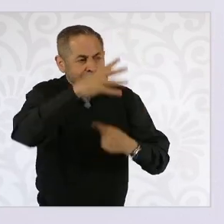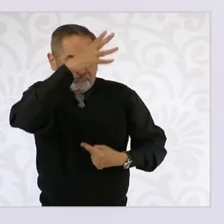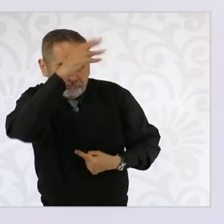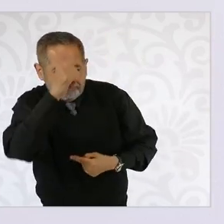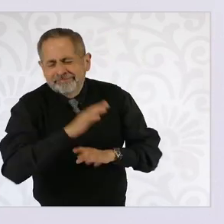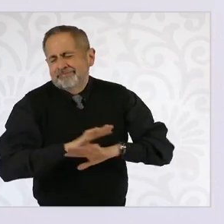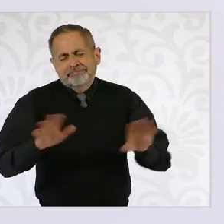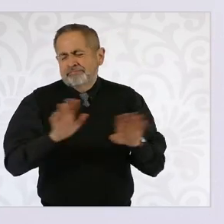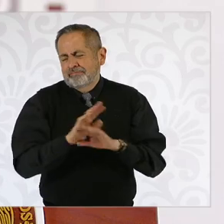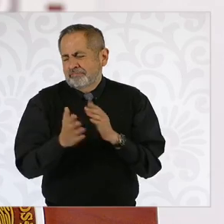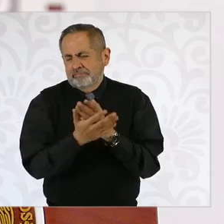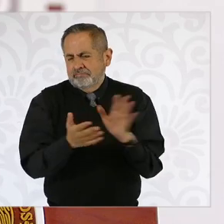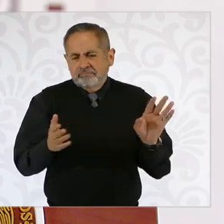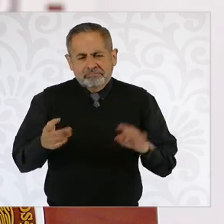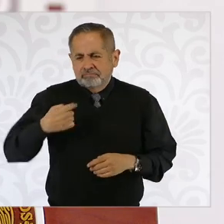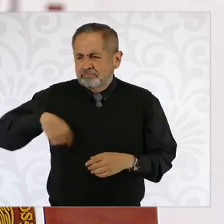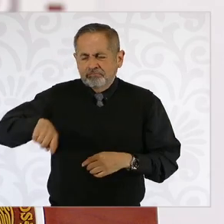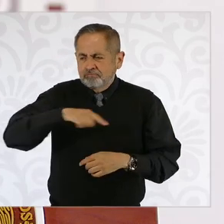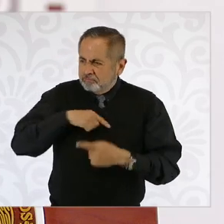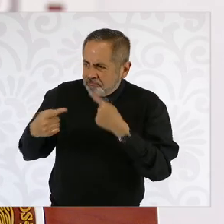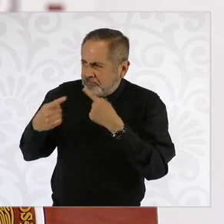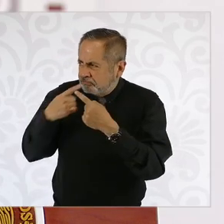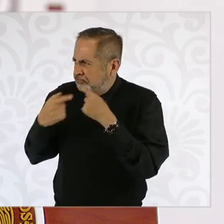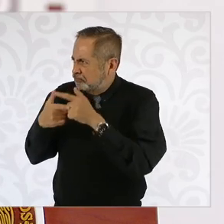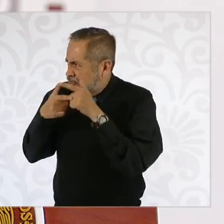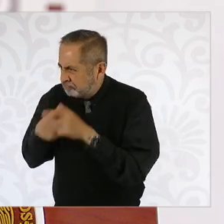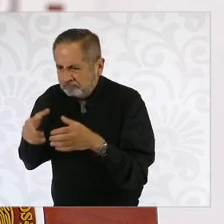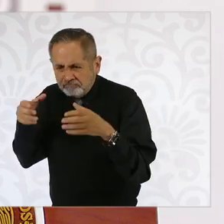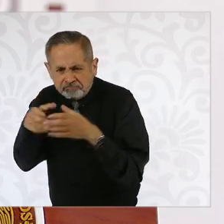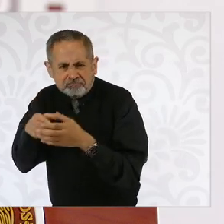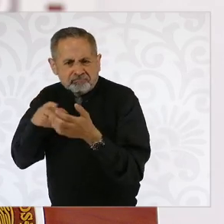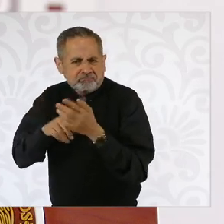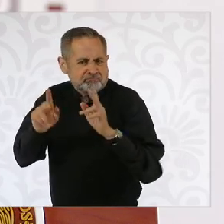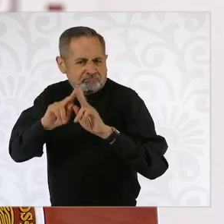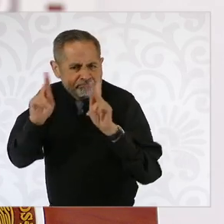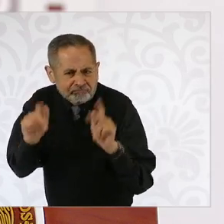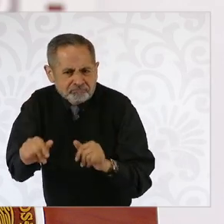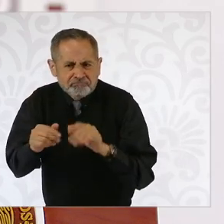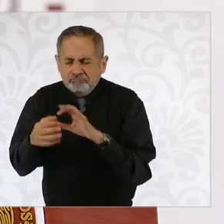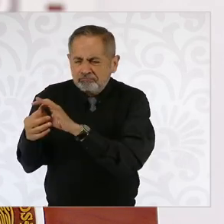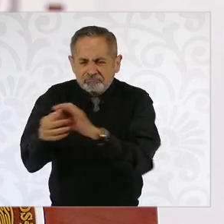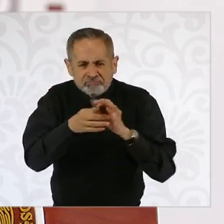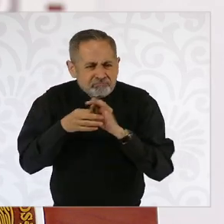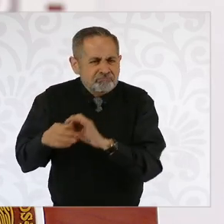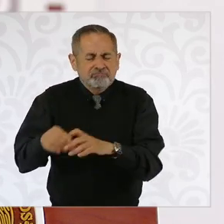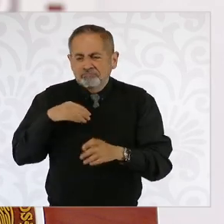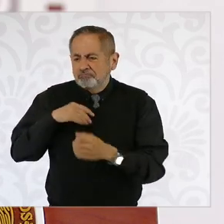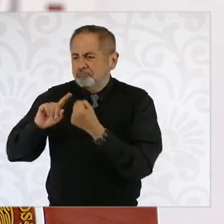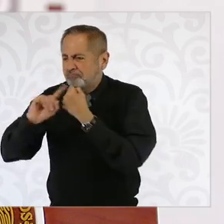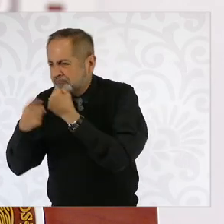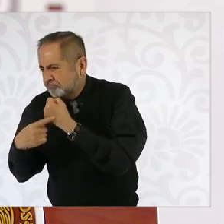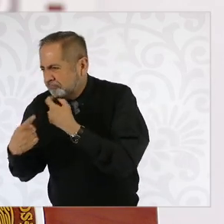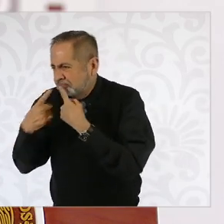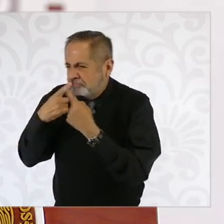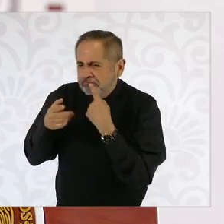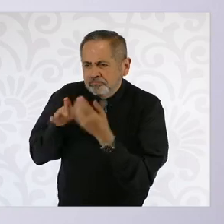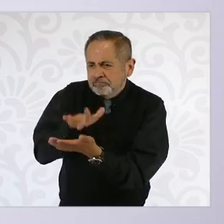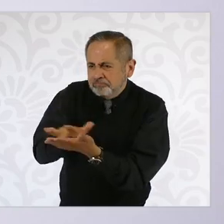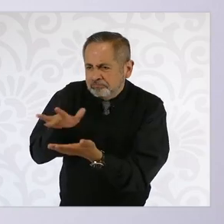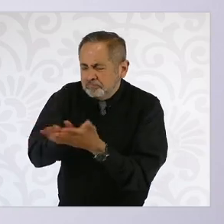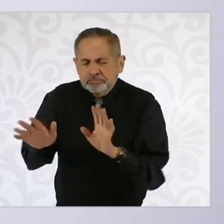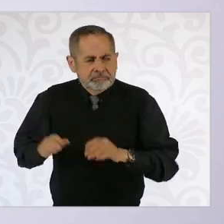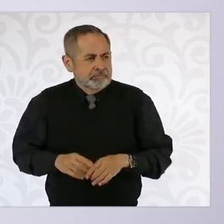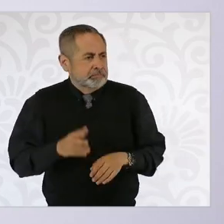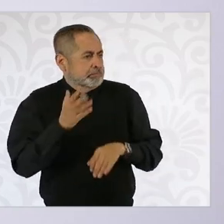Entonces, vamos a seguir construyendo paz, atendiendo las causas y con cero